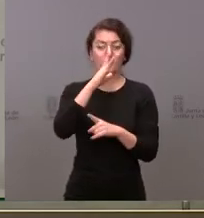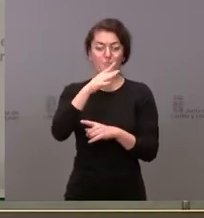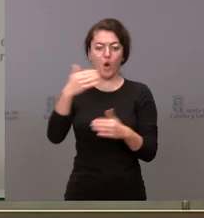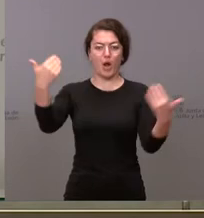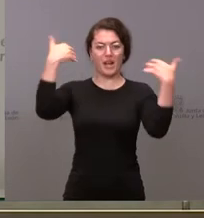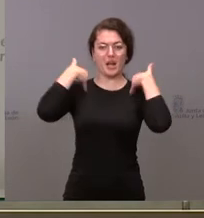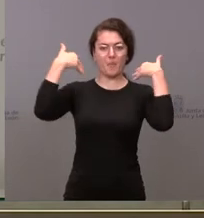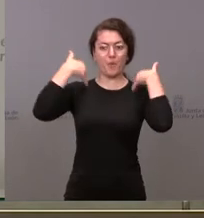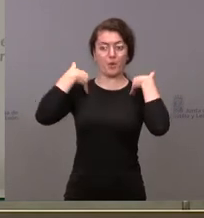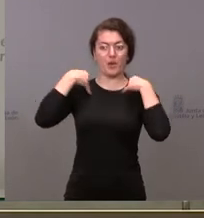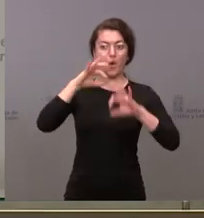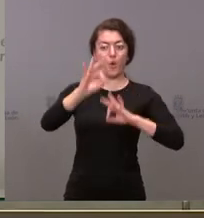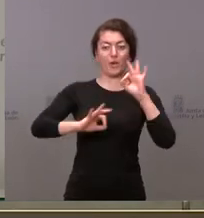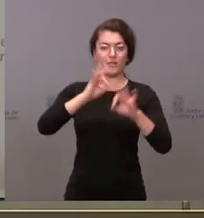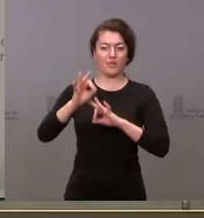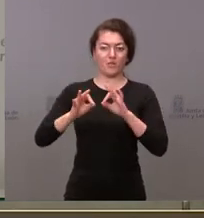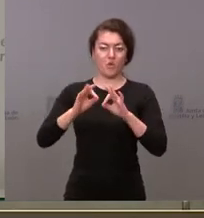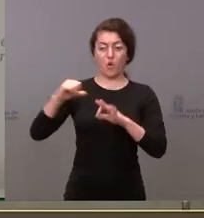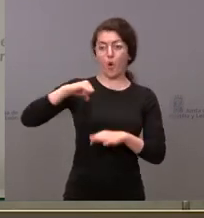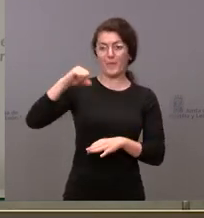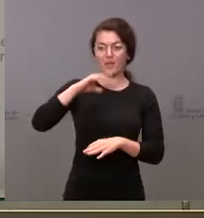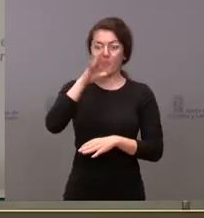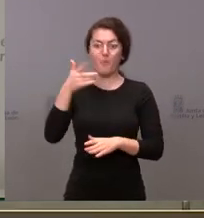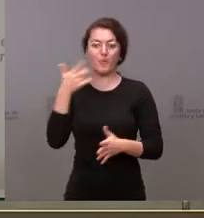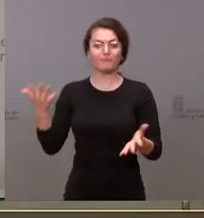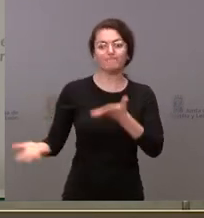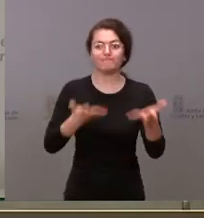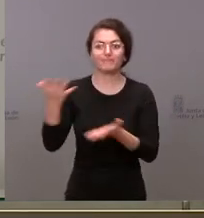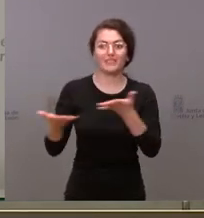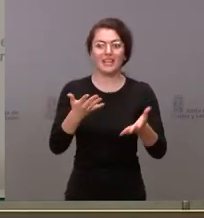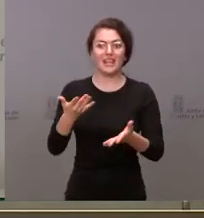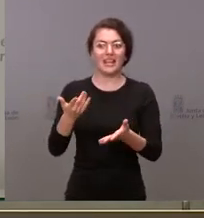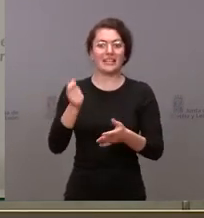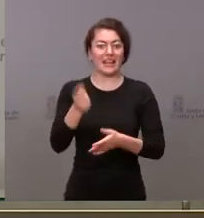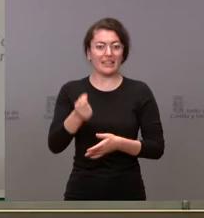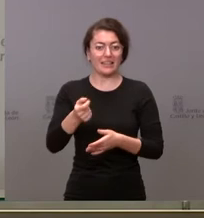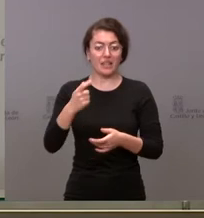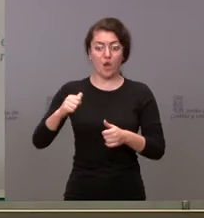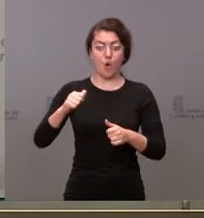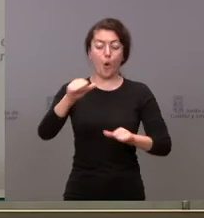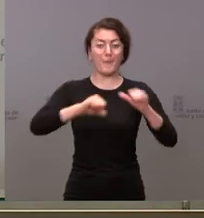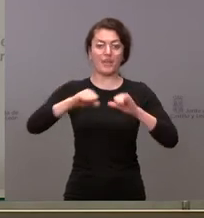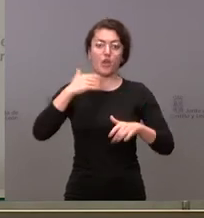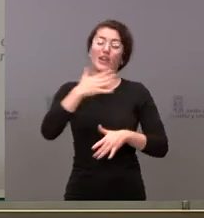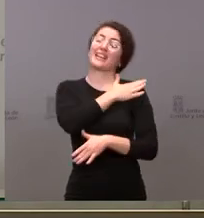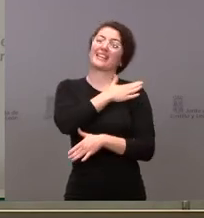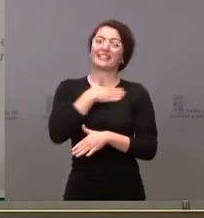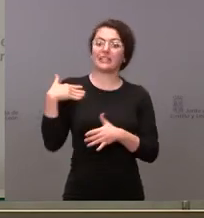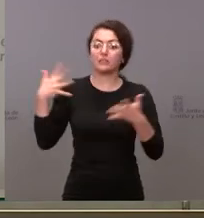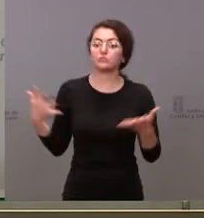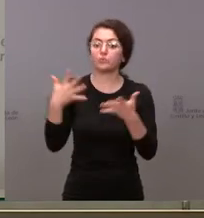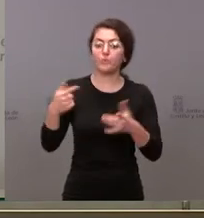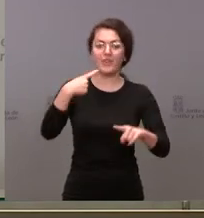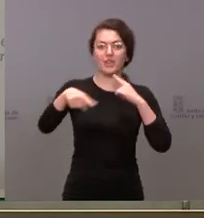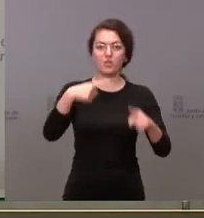del centro sanitario por el ritmo de operaciones que se quiere impulsar desde la dirección, que